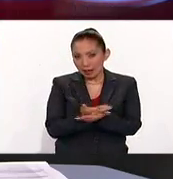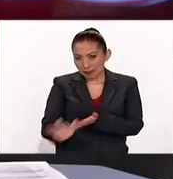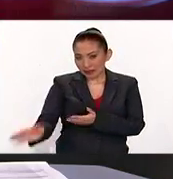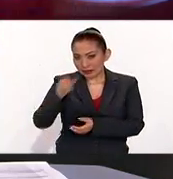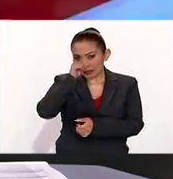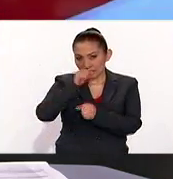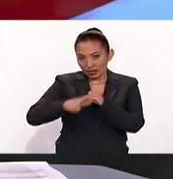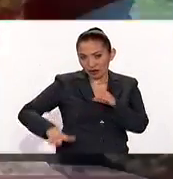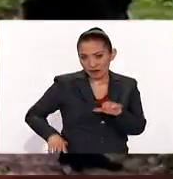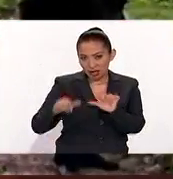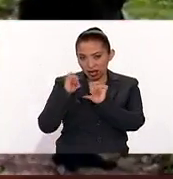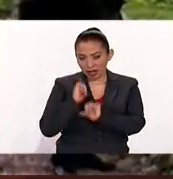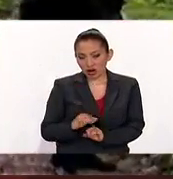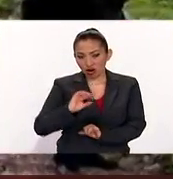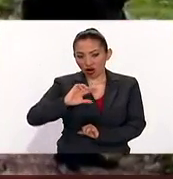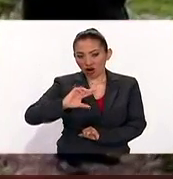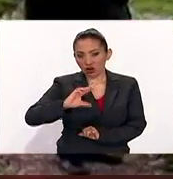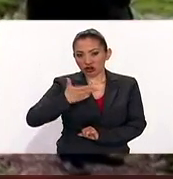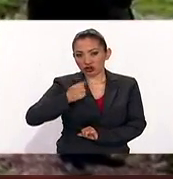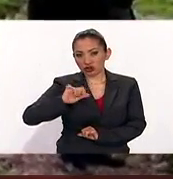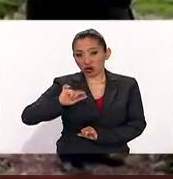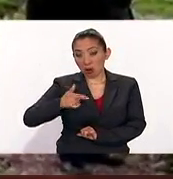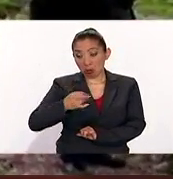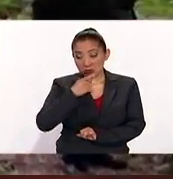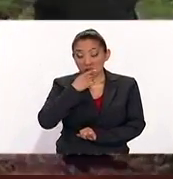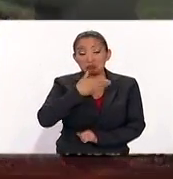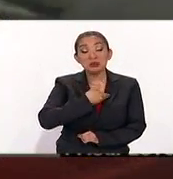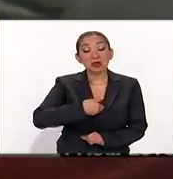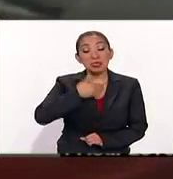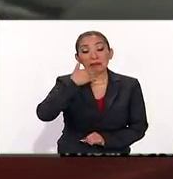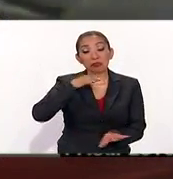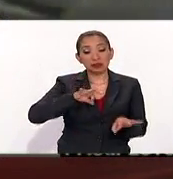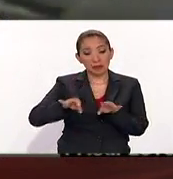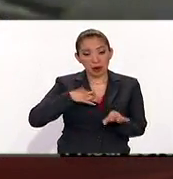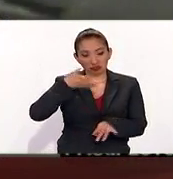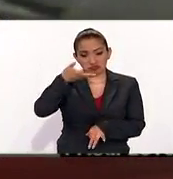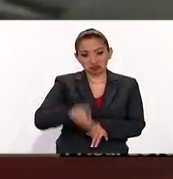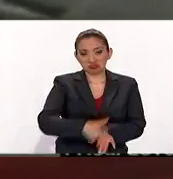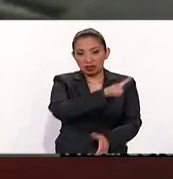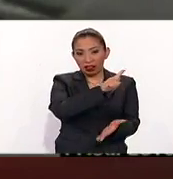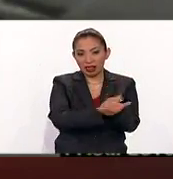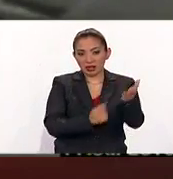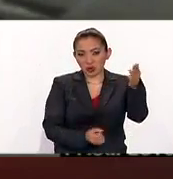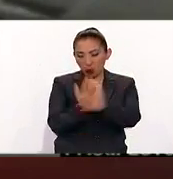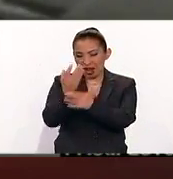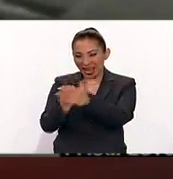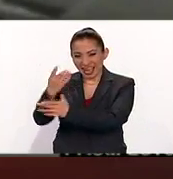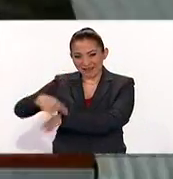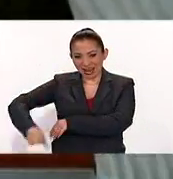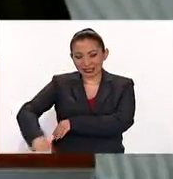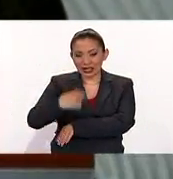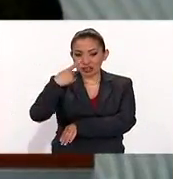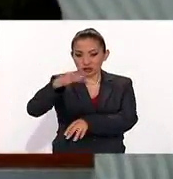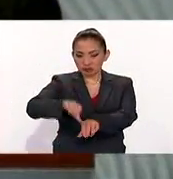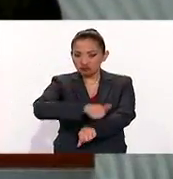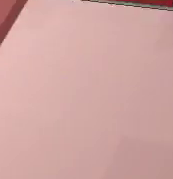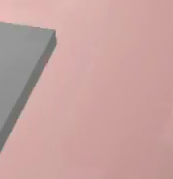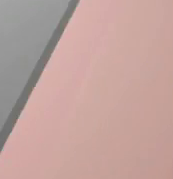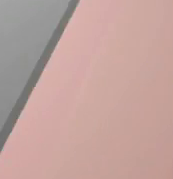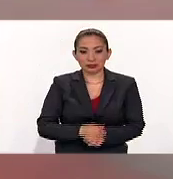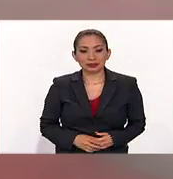secretario de Gobernación, Miguel Ángel Osorio Ochoa, destacó la labor del presidente Enrique Peña Nieto en la aprobación de las reformas estructurales y ahora en su consolidación.